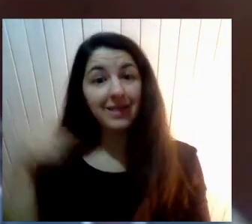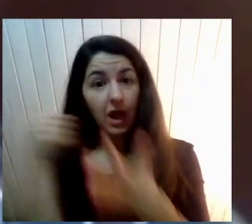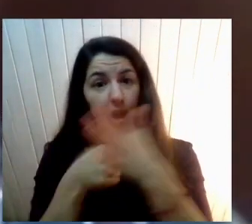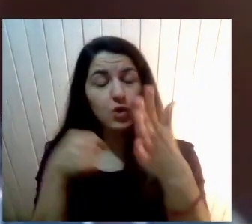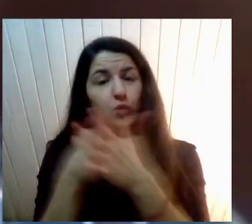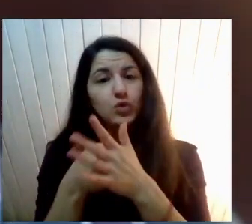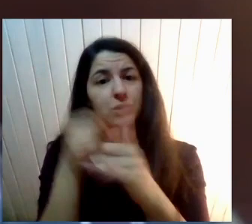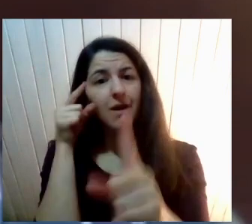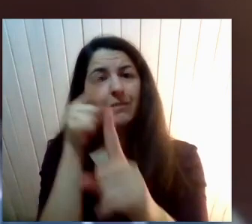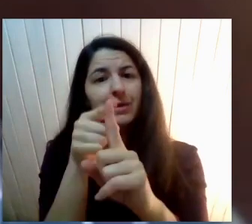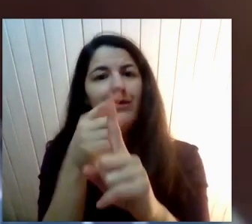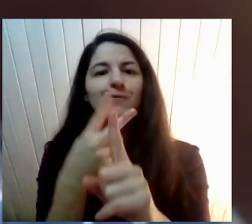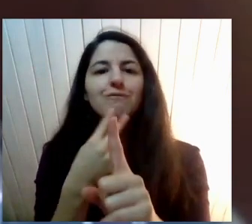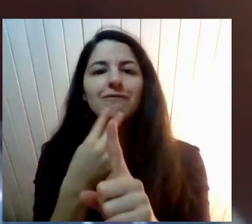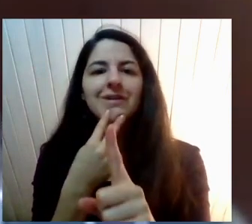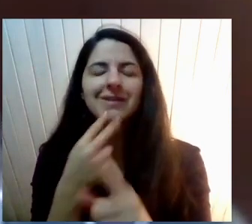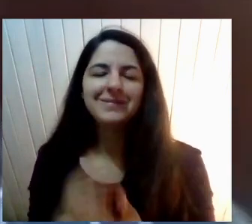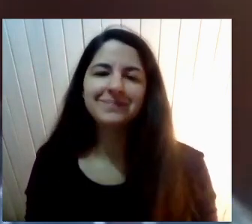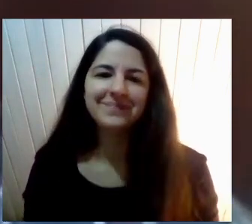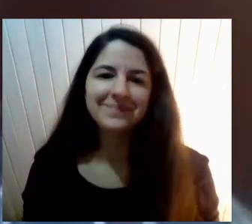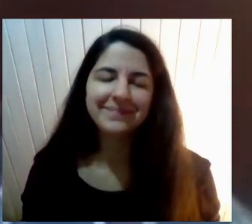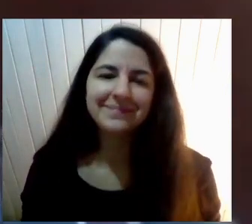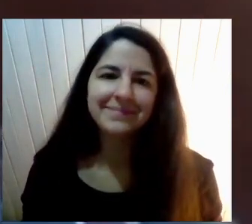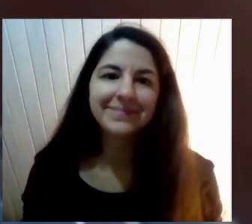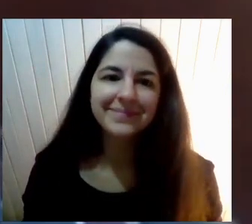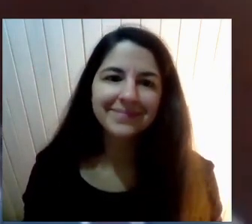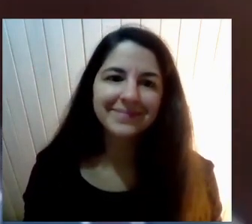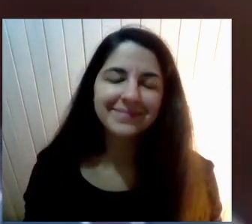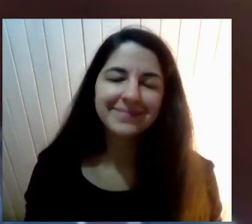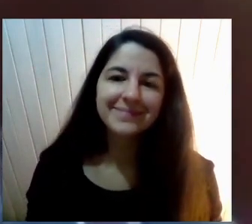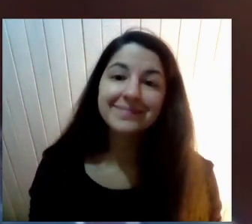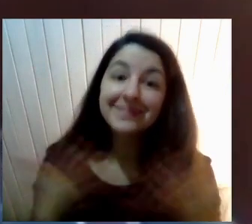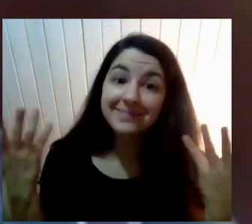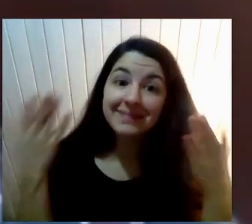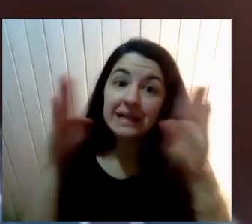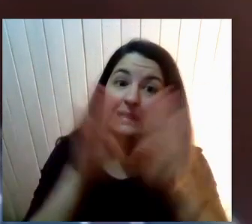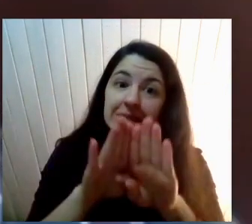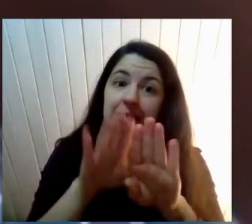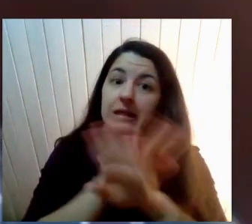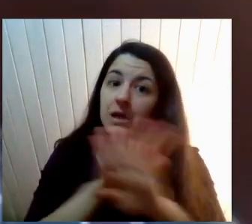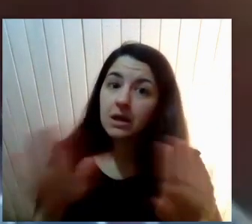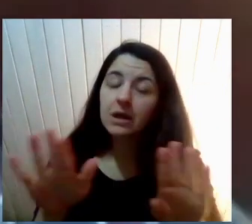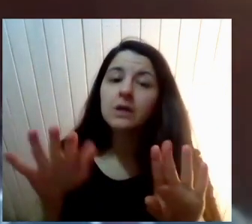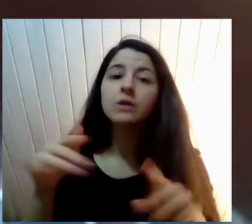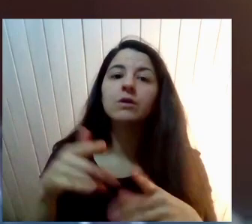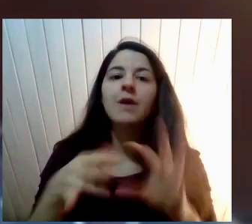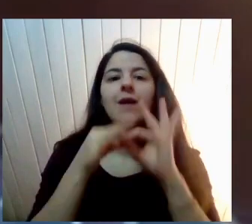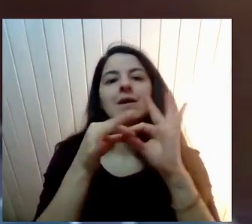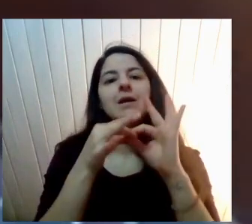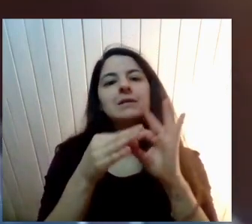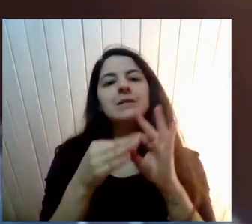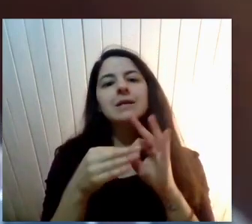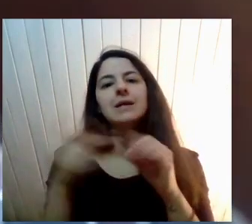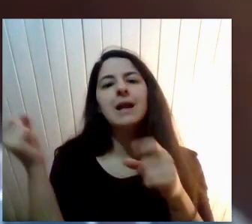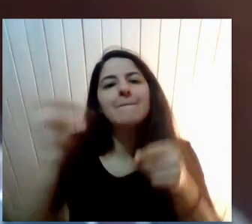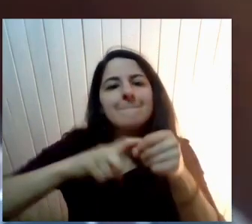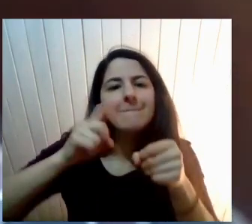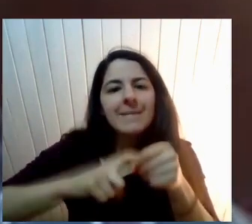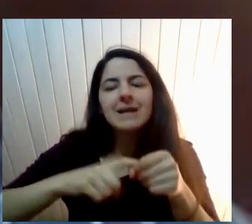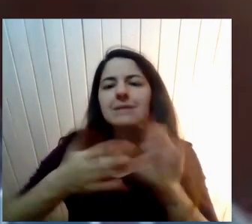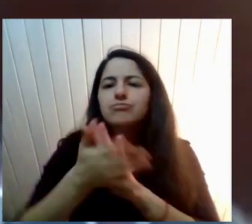la vida ¿Ya? Así que Bueno Damos Cierra a esto Agradecer las palabras Y participación De todas Todas Todes